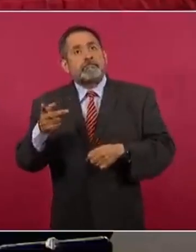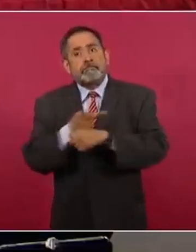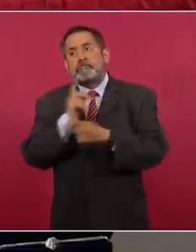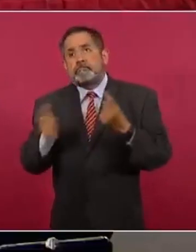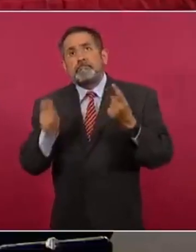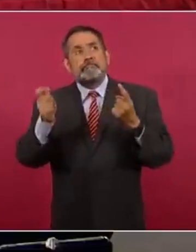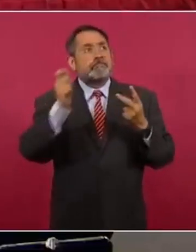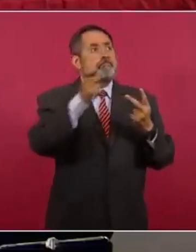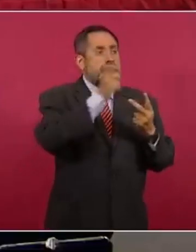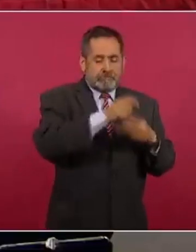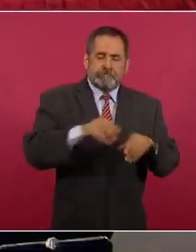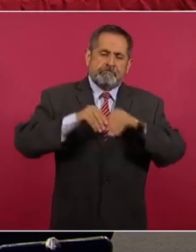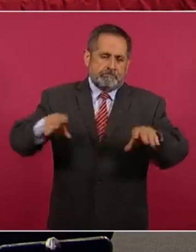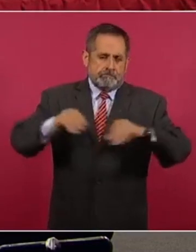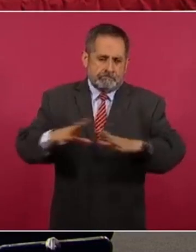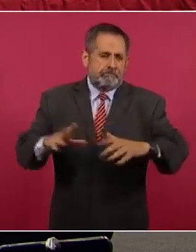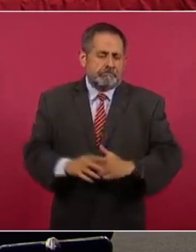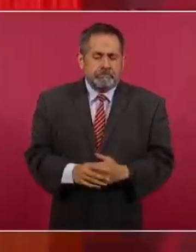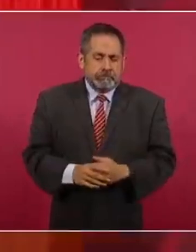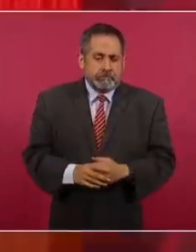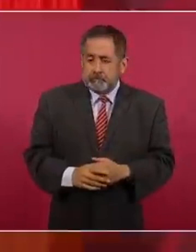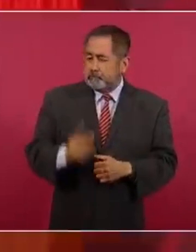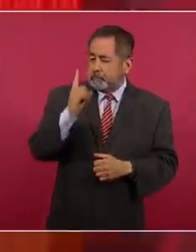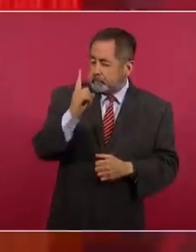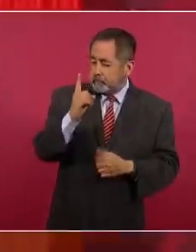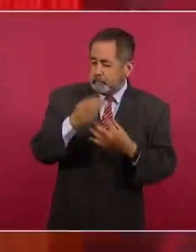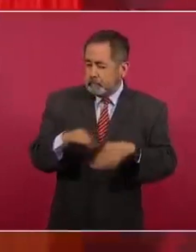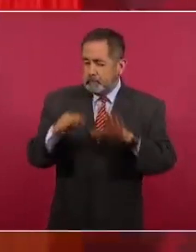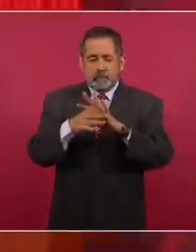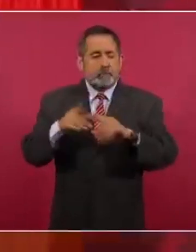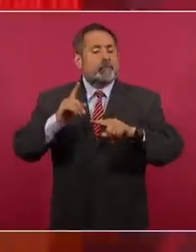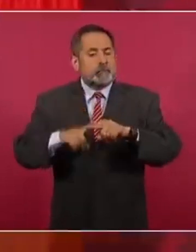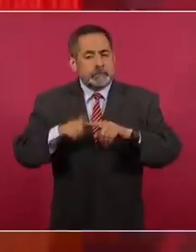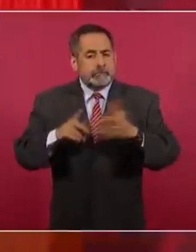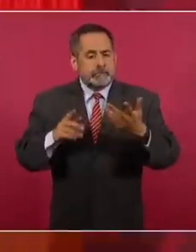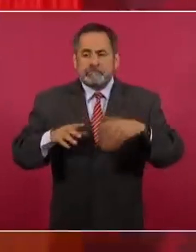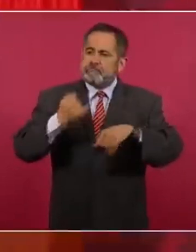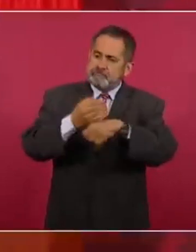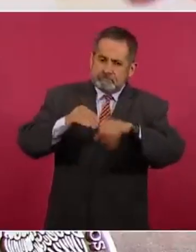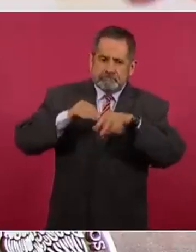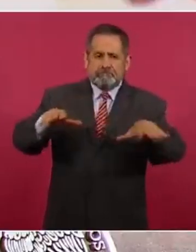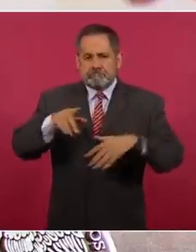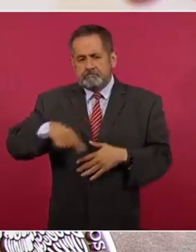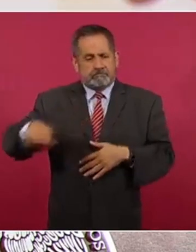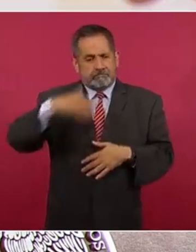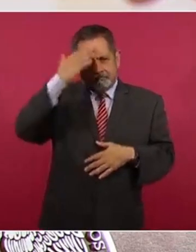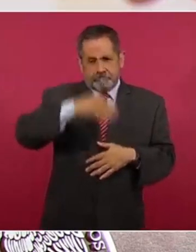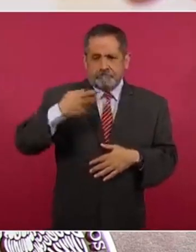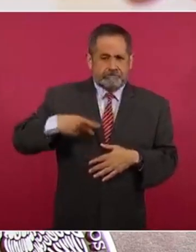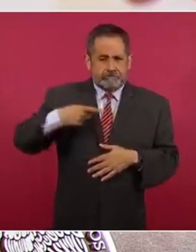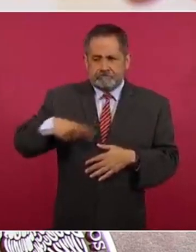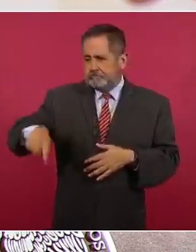Simplemente para concluir, algo que ha sido muy importante es el conocimiento, la información y la certeza para los